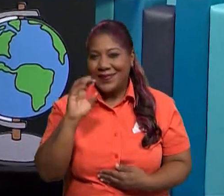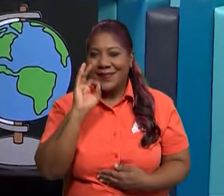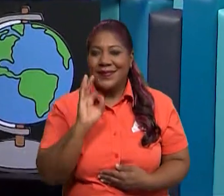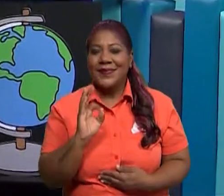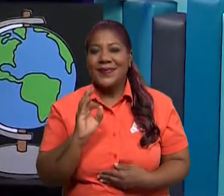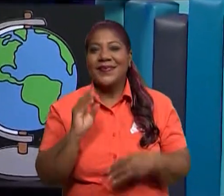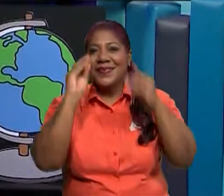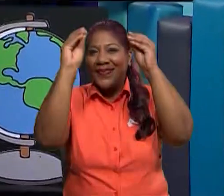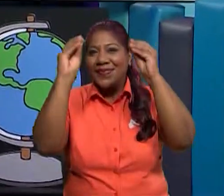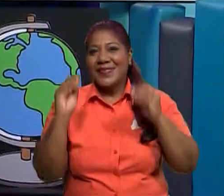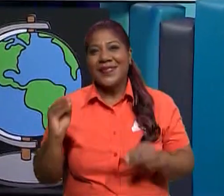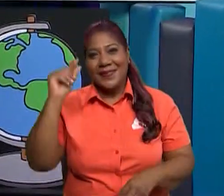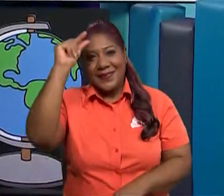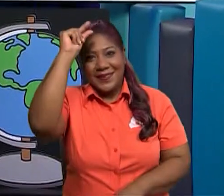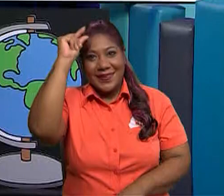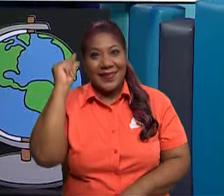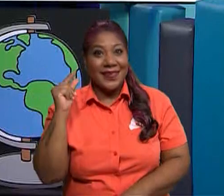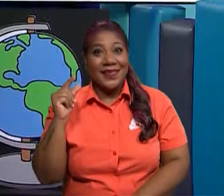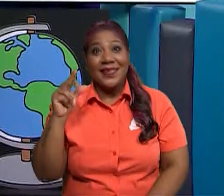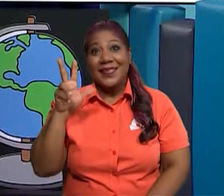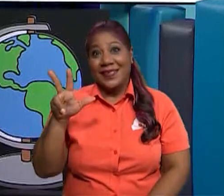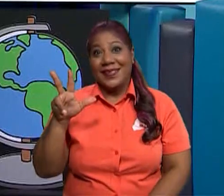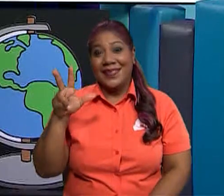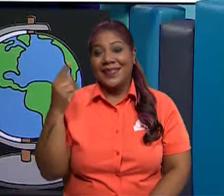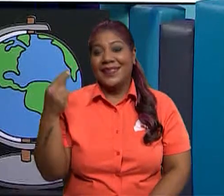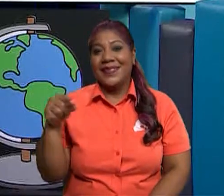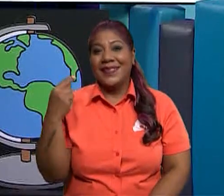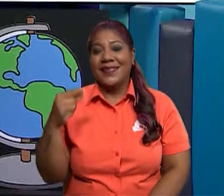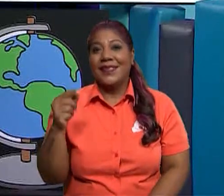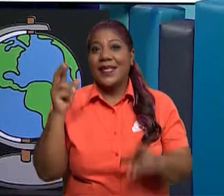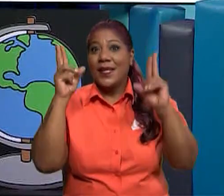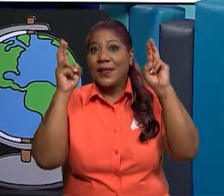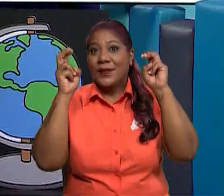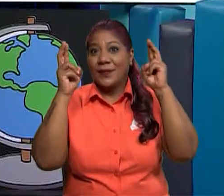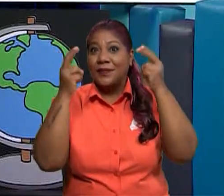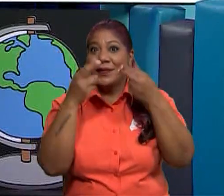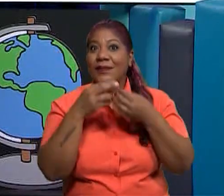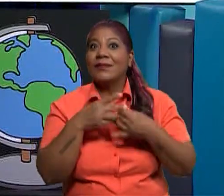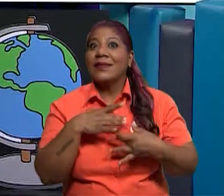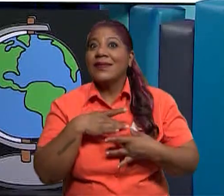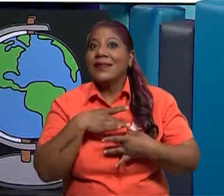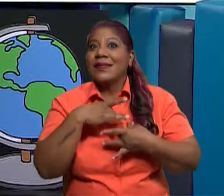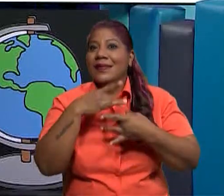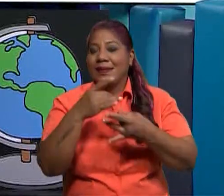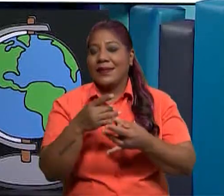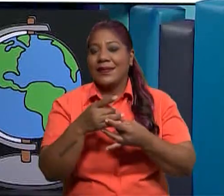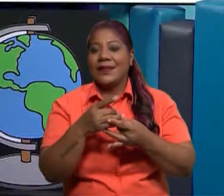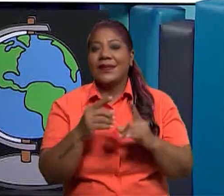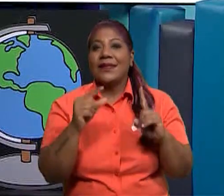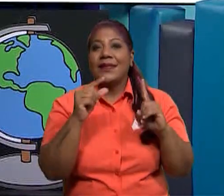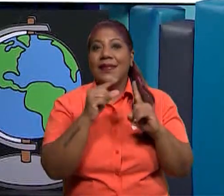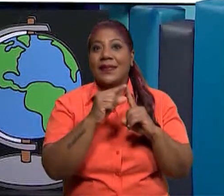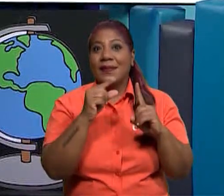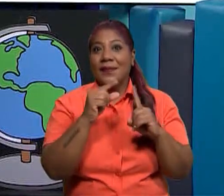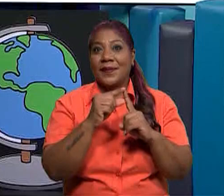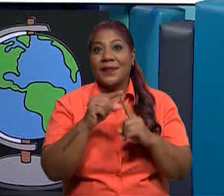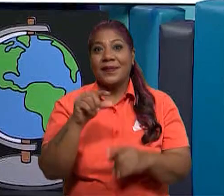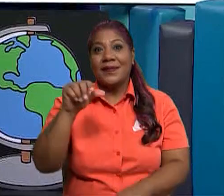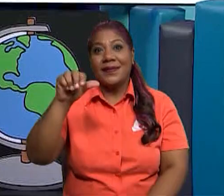su maestra Graciela les trae un tema muy interesante. Vamos a continuar con las palabras aguda